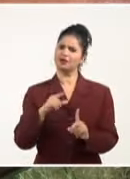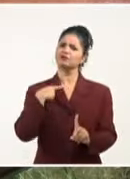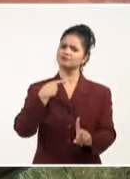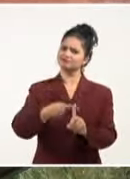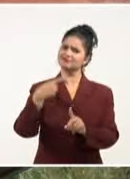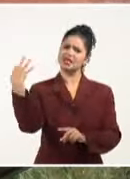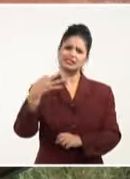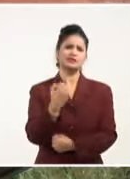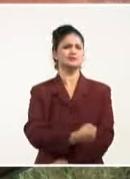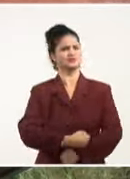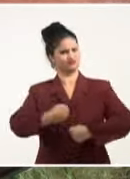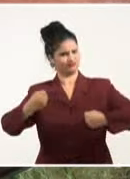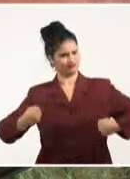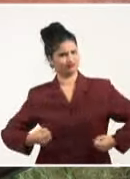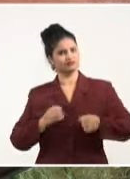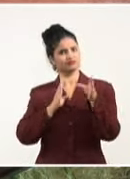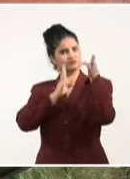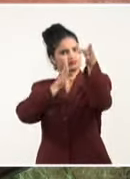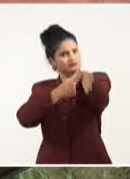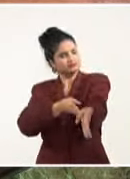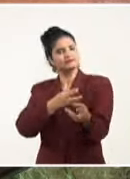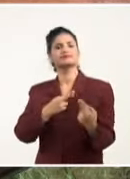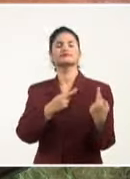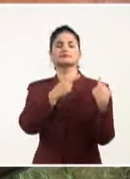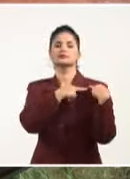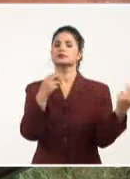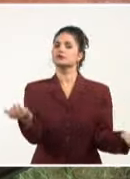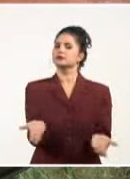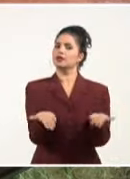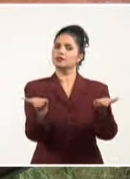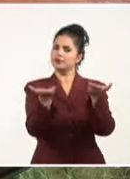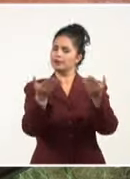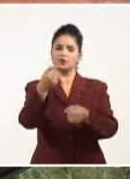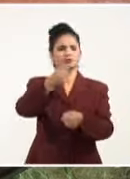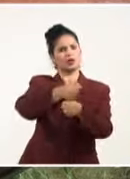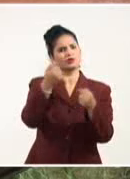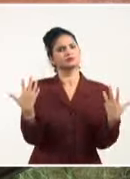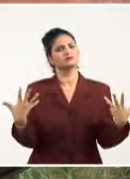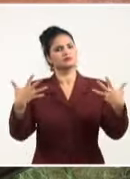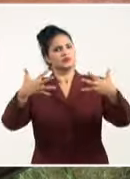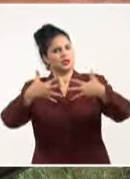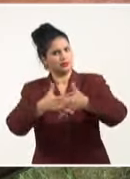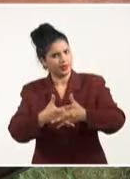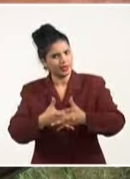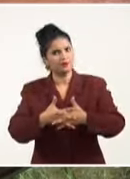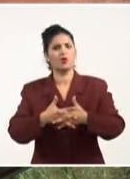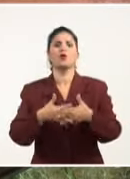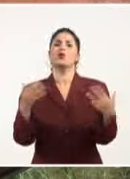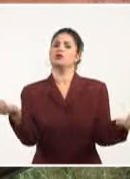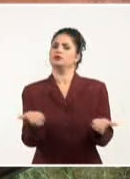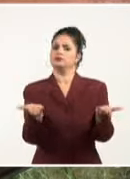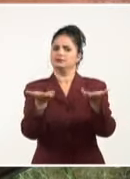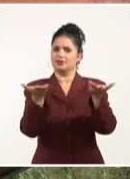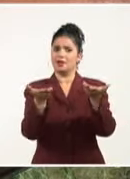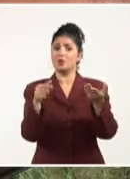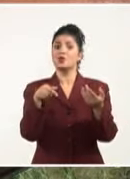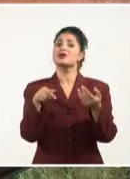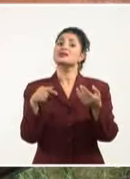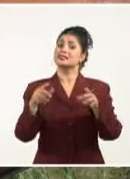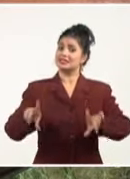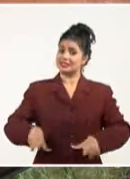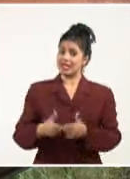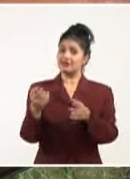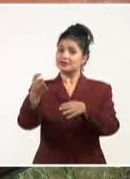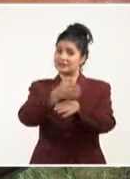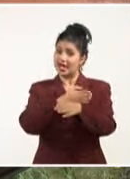trabajando fuerte, transformándose, embelleciéndose, esperando ese primero de enero, donde